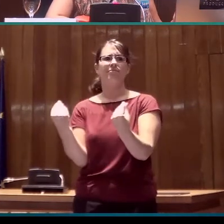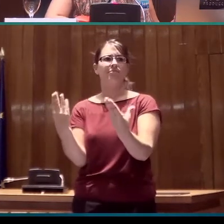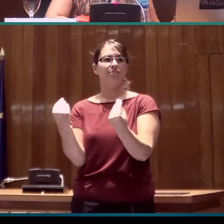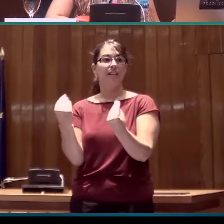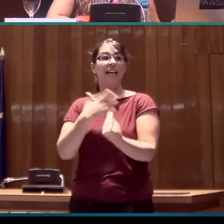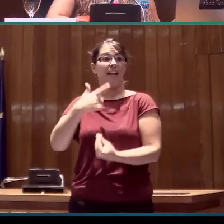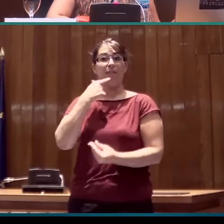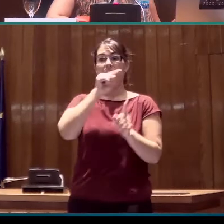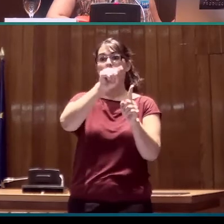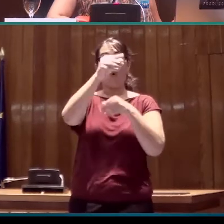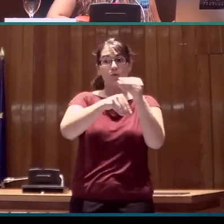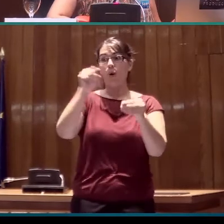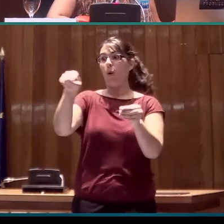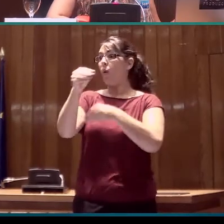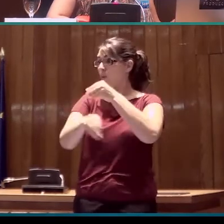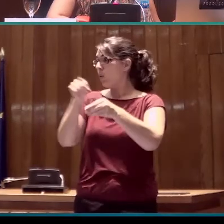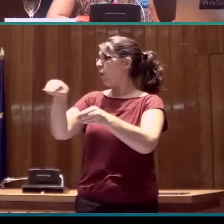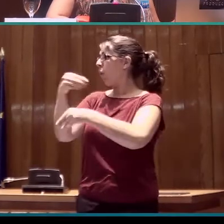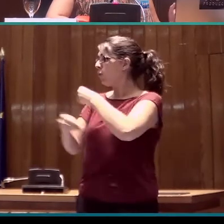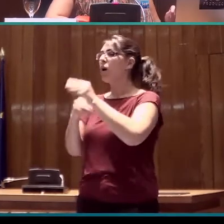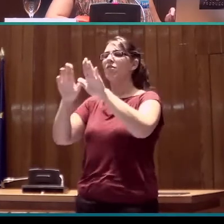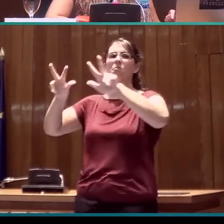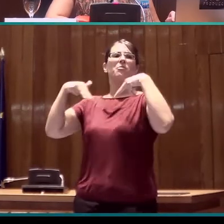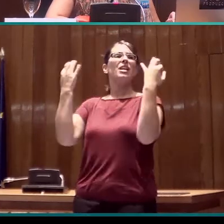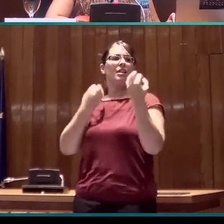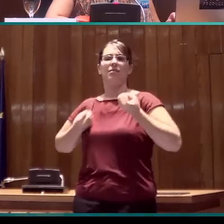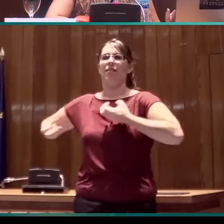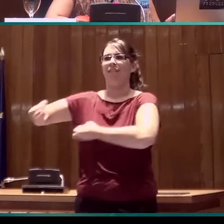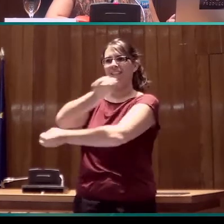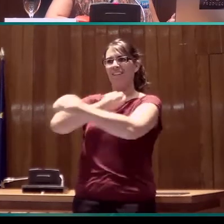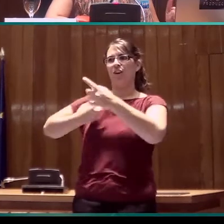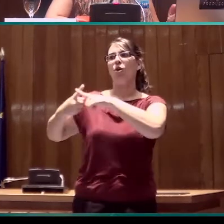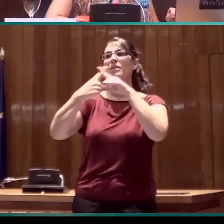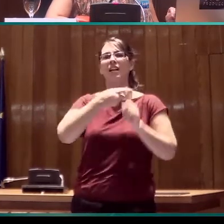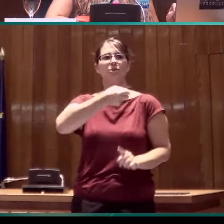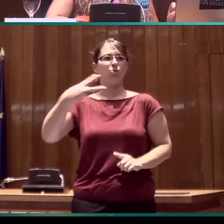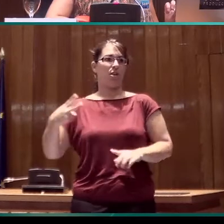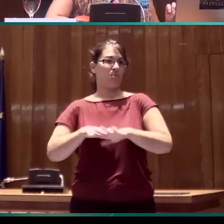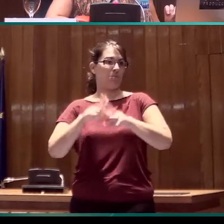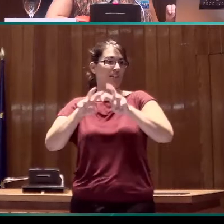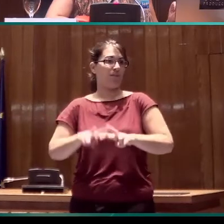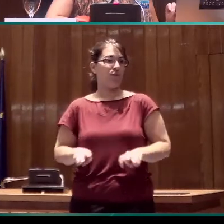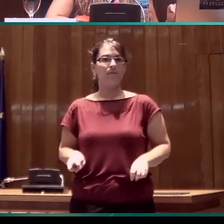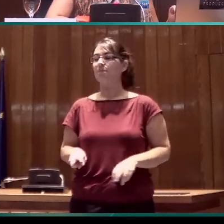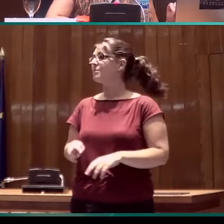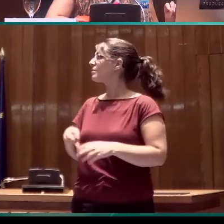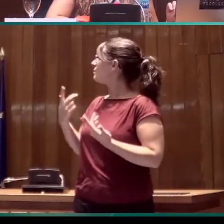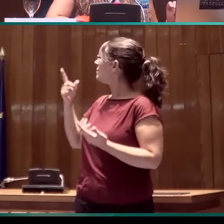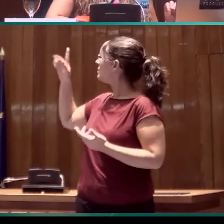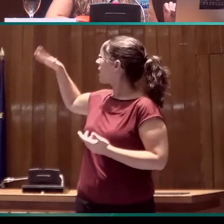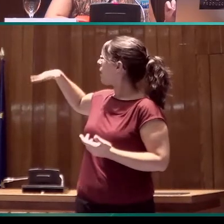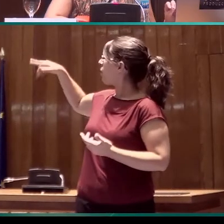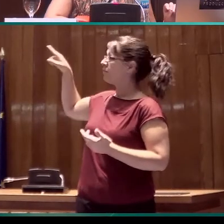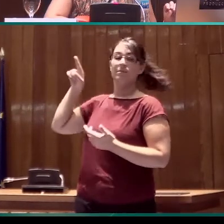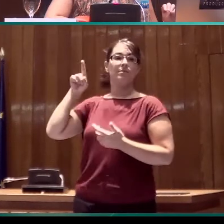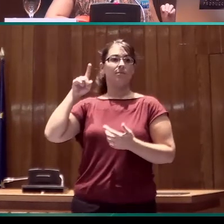y comparar investigaciones. Abajo de todo está el enlace a la página web